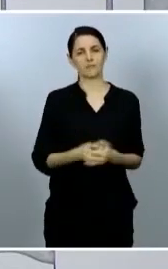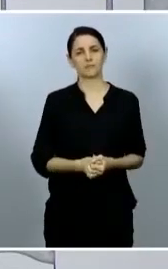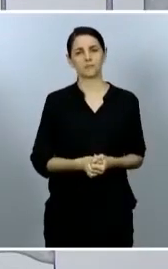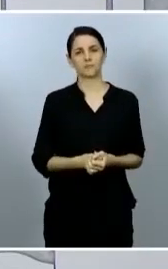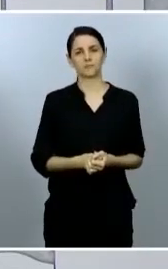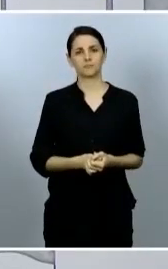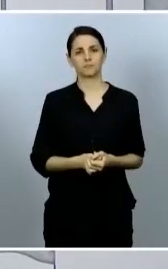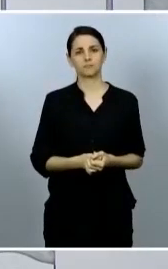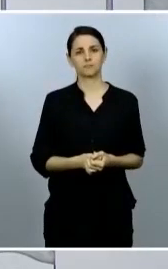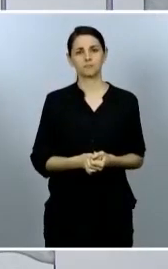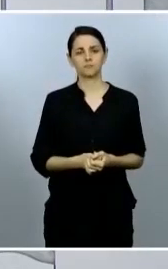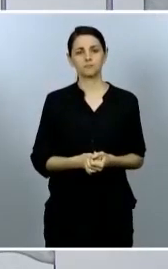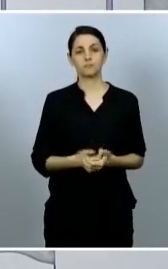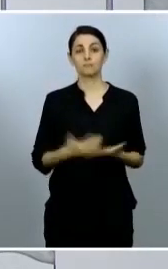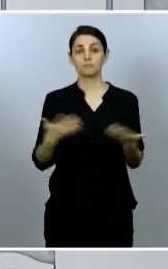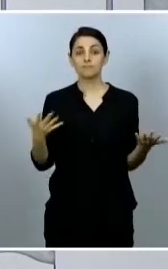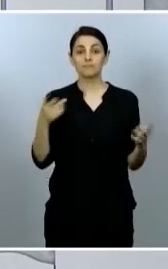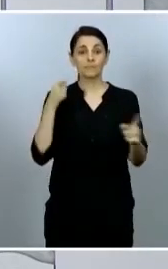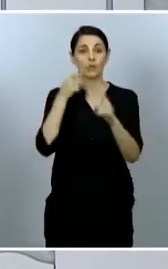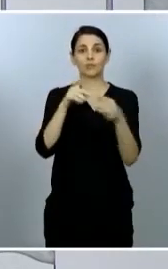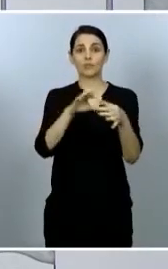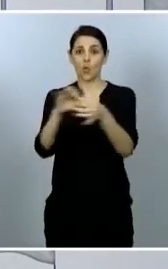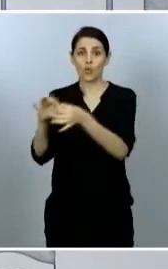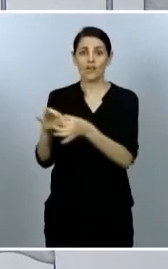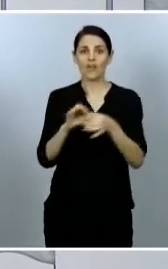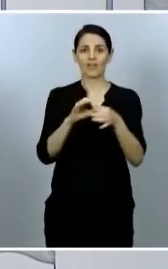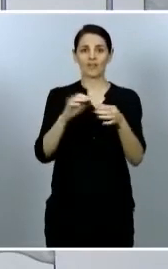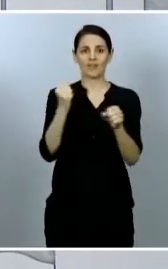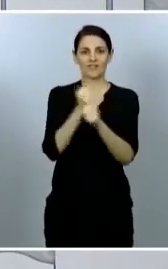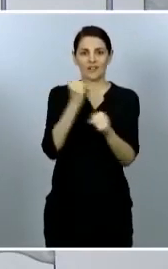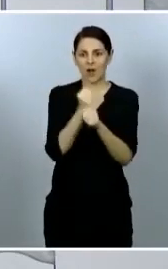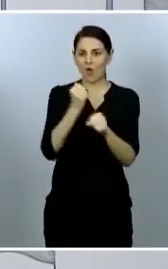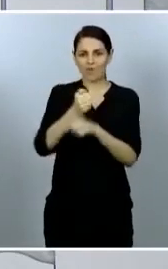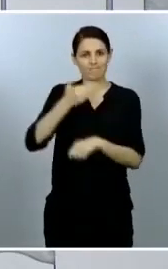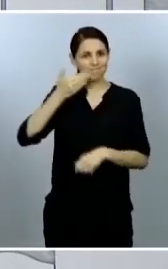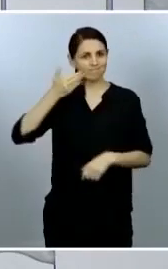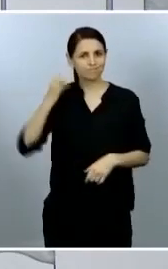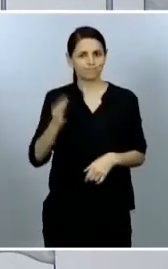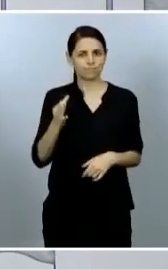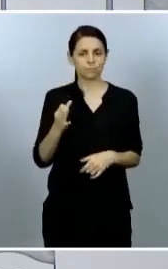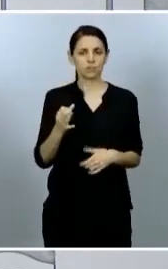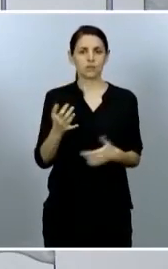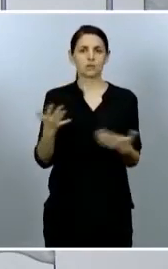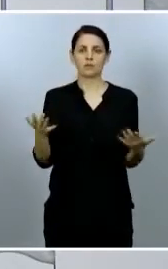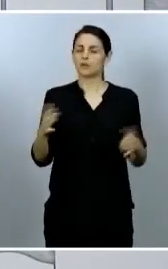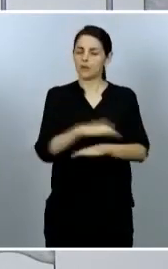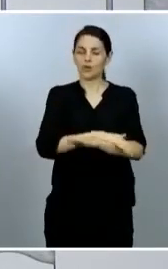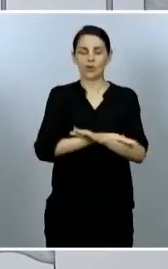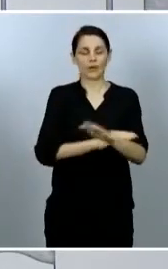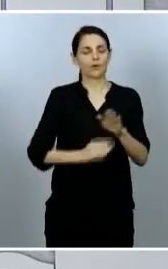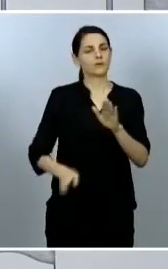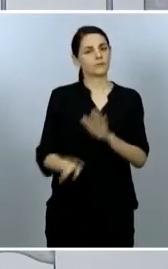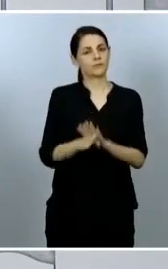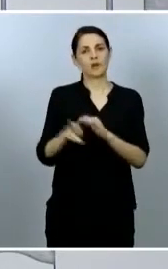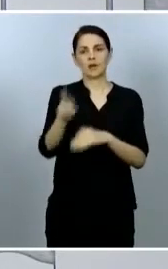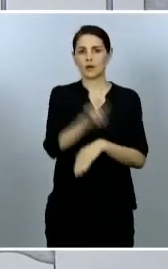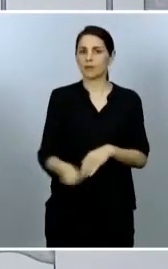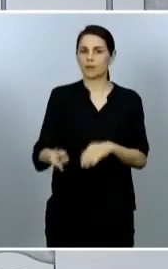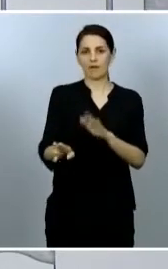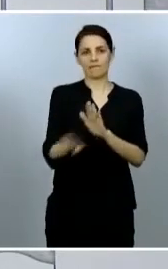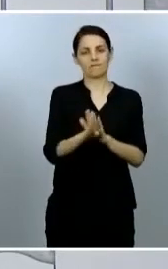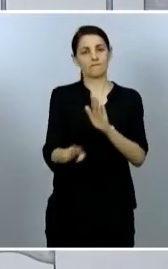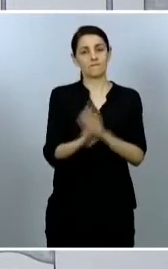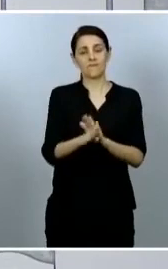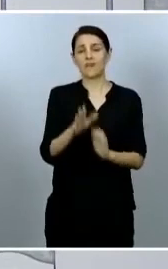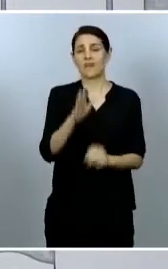objetivo de unidad, de trabajo leal, el Gobierno va a seguir insistiendo una y otra vez, porque creemos que es la respuesta